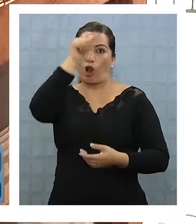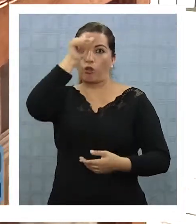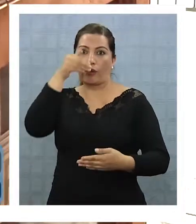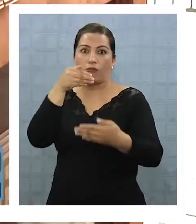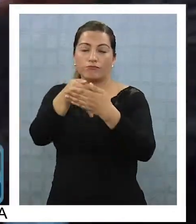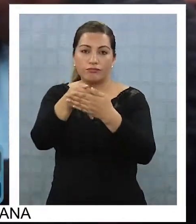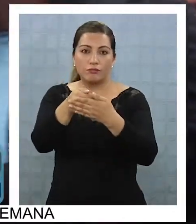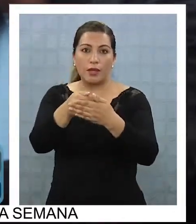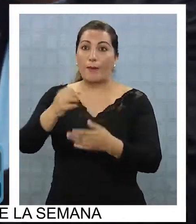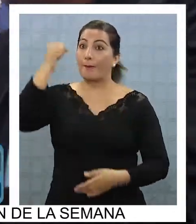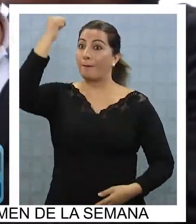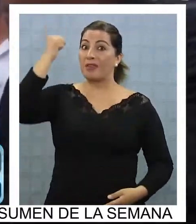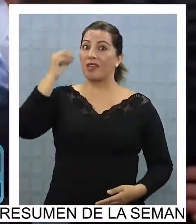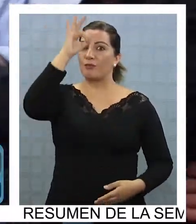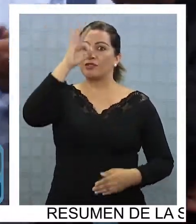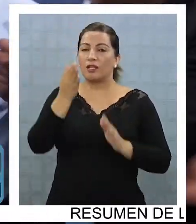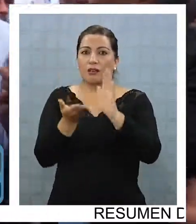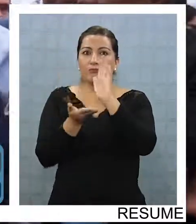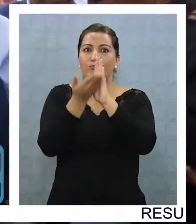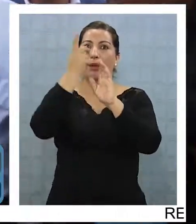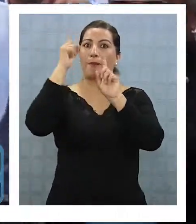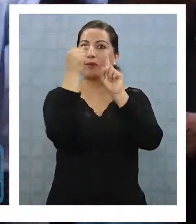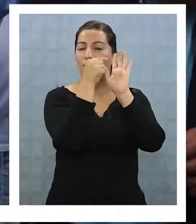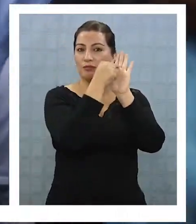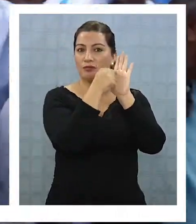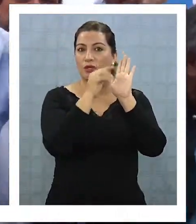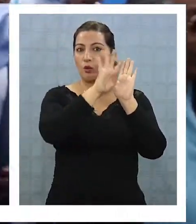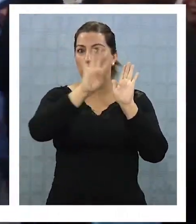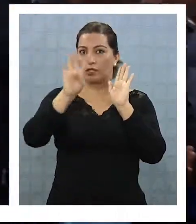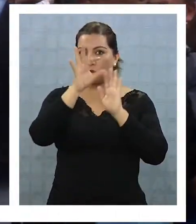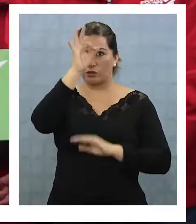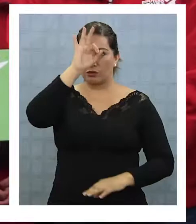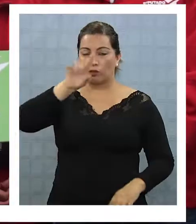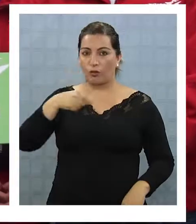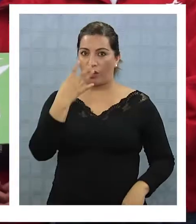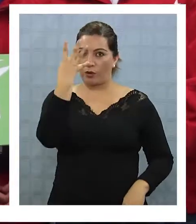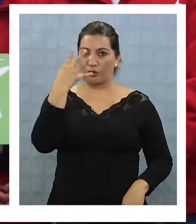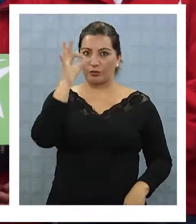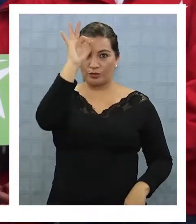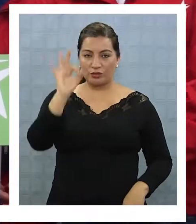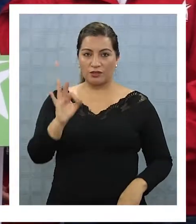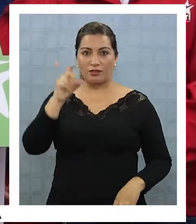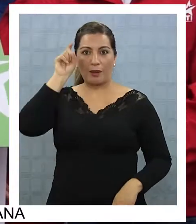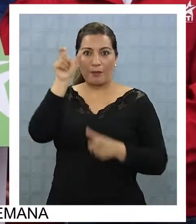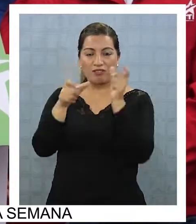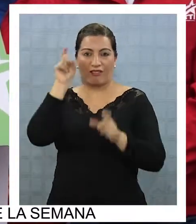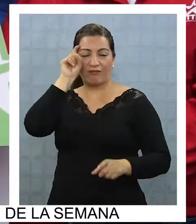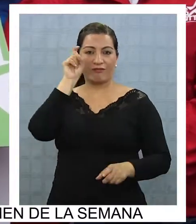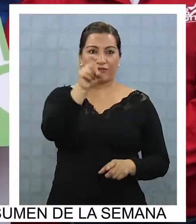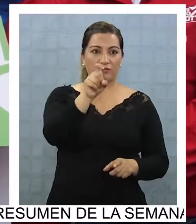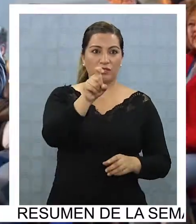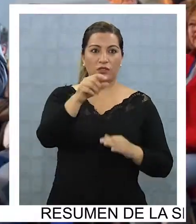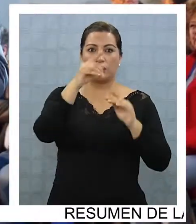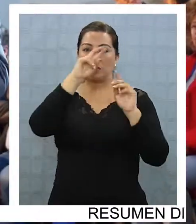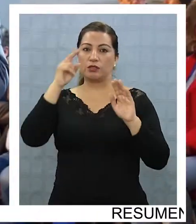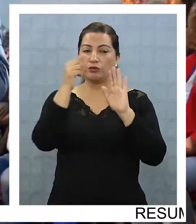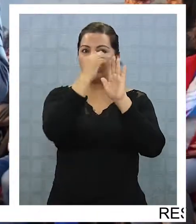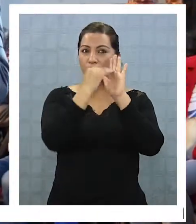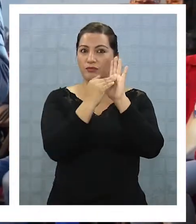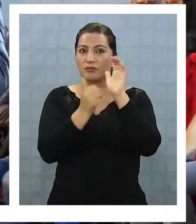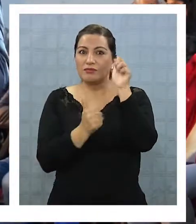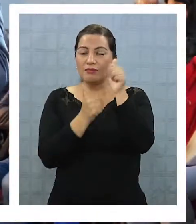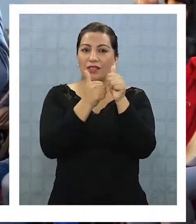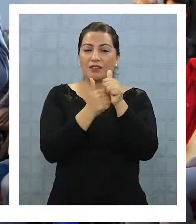Piñera lidera la lista de candidatos presidenciales con un 44,4% de las preferencias, mirando de lejos a su contendor más